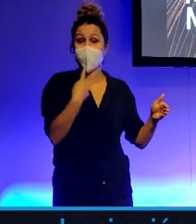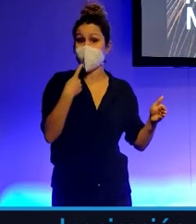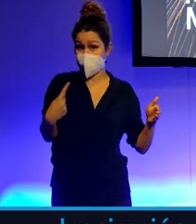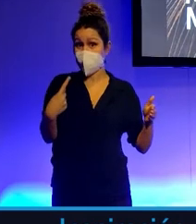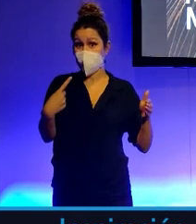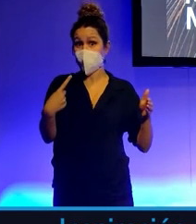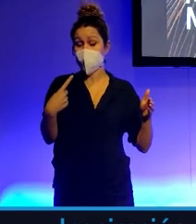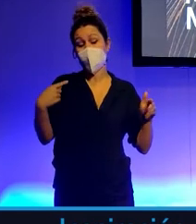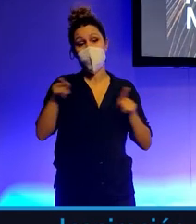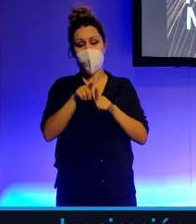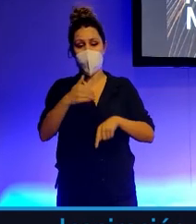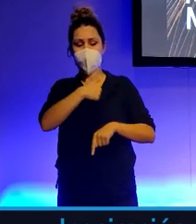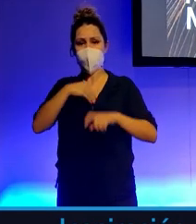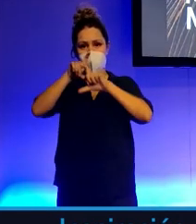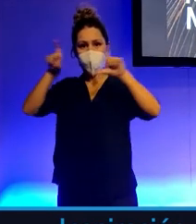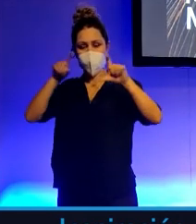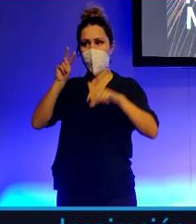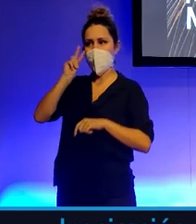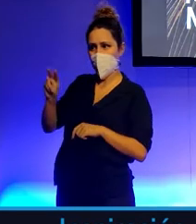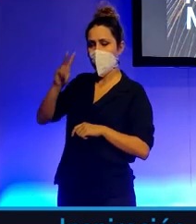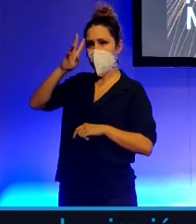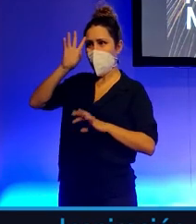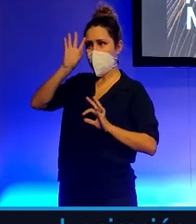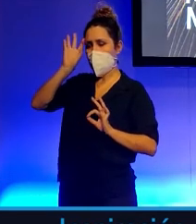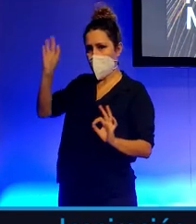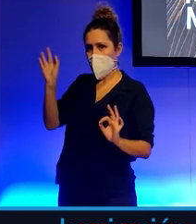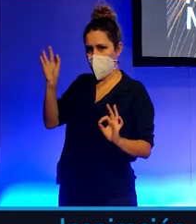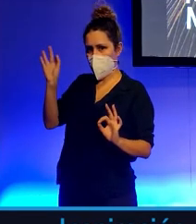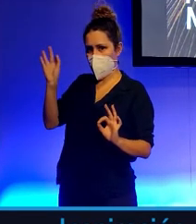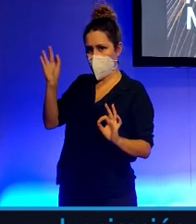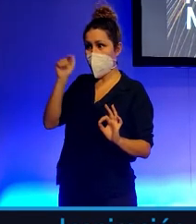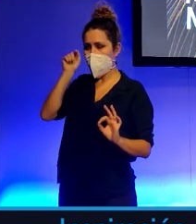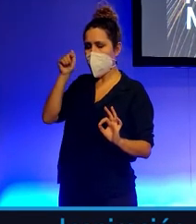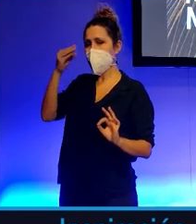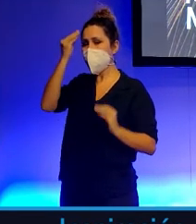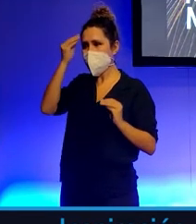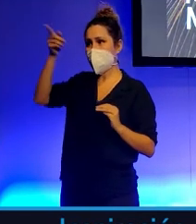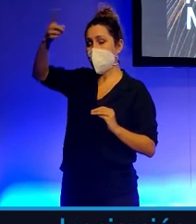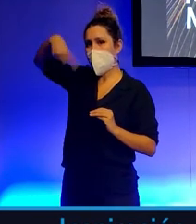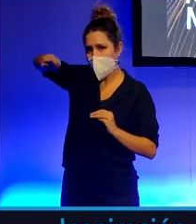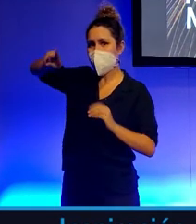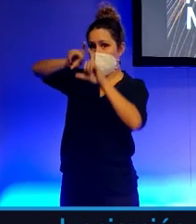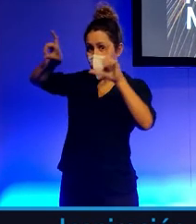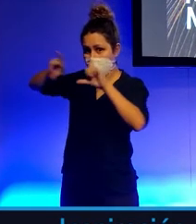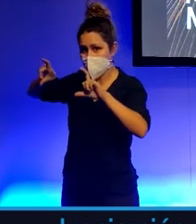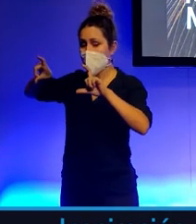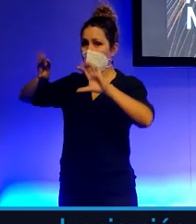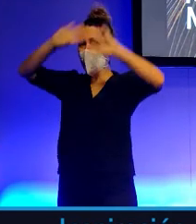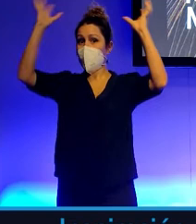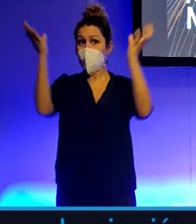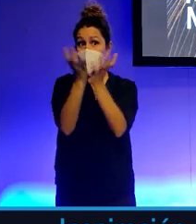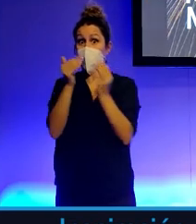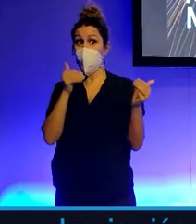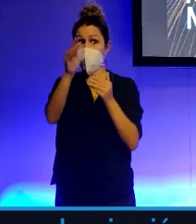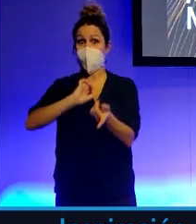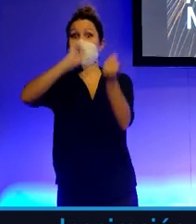en el rol de las empresas para cambiar el futuro de la humanidad que en cualquier otra organización